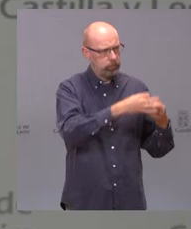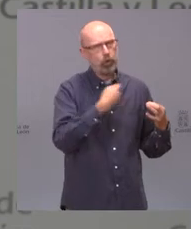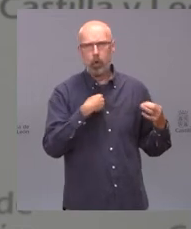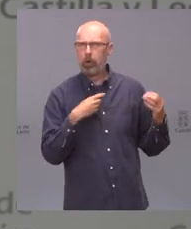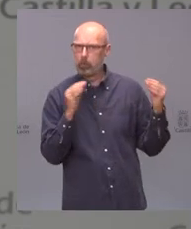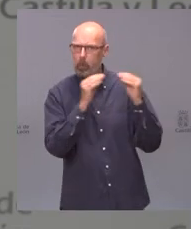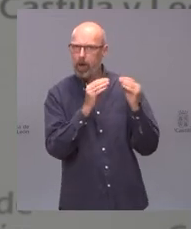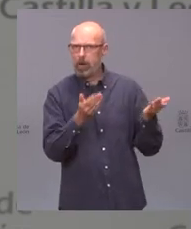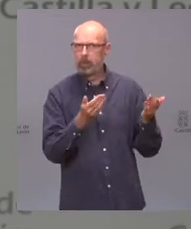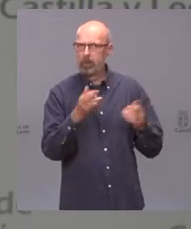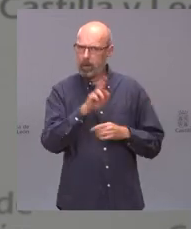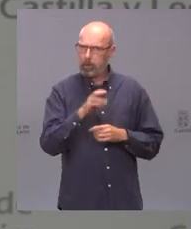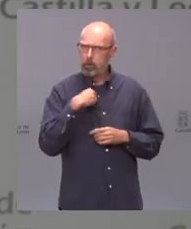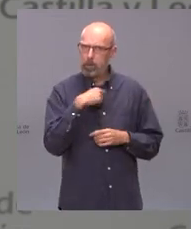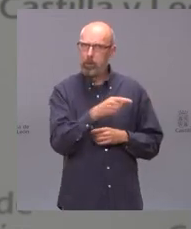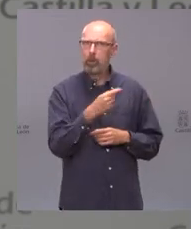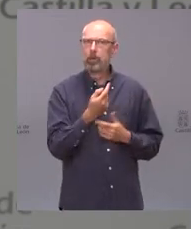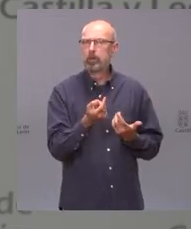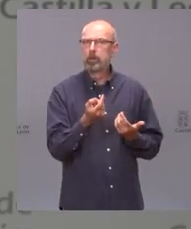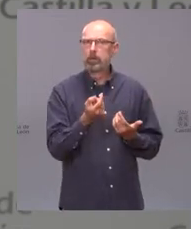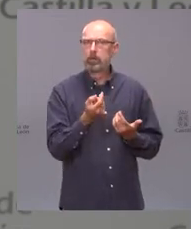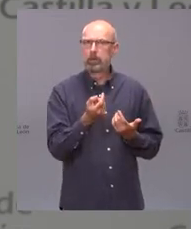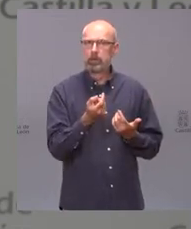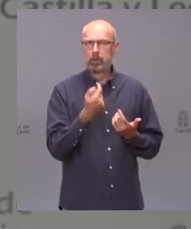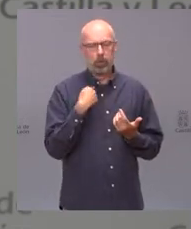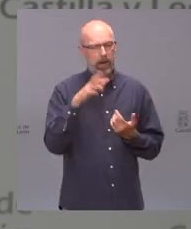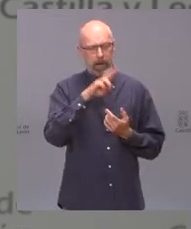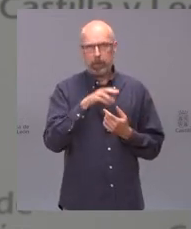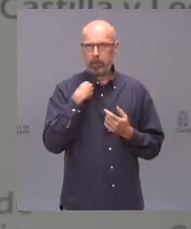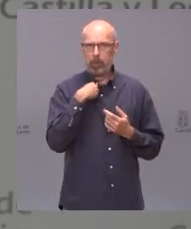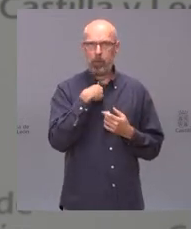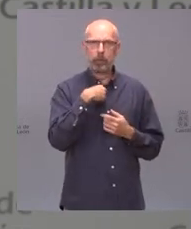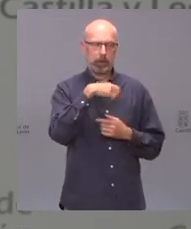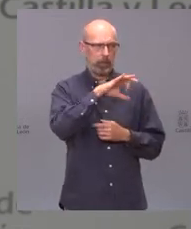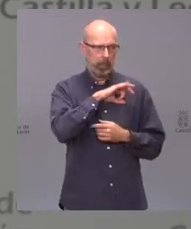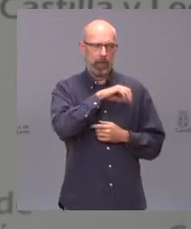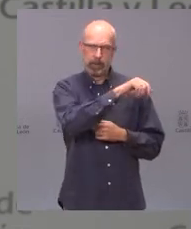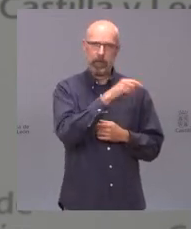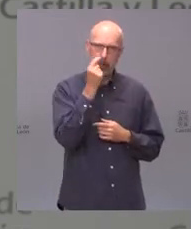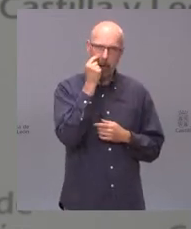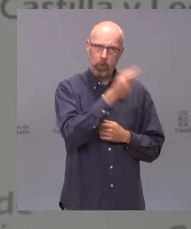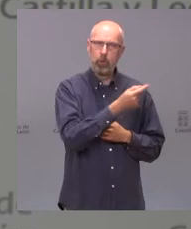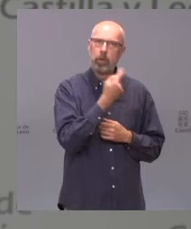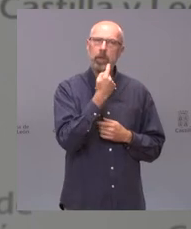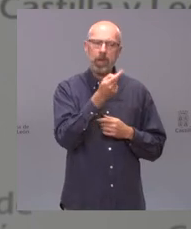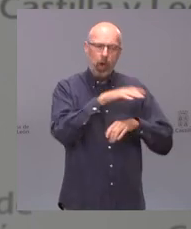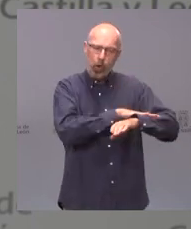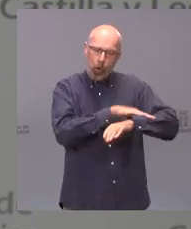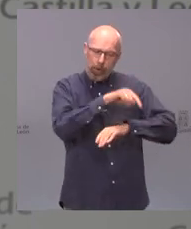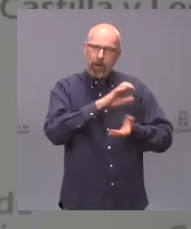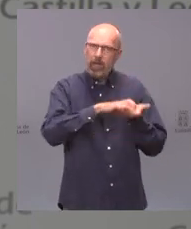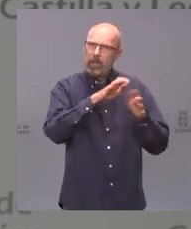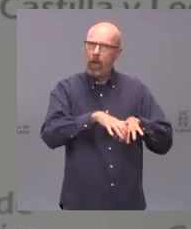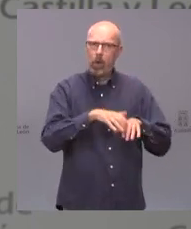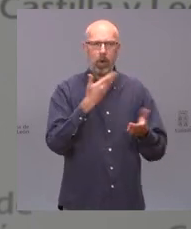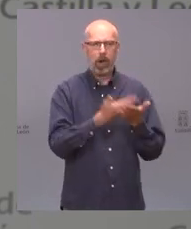yo puedo afirmar como ha afirmado el presidente Fernández Mañueco que la gobernabilidad sigue garantizada en la comunidad